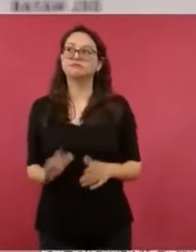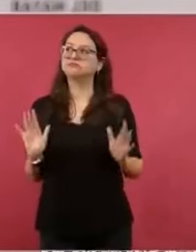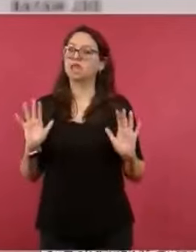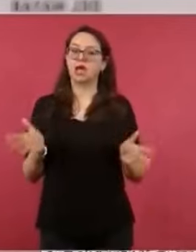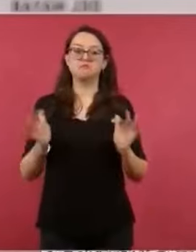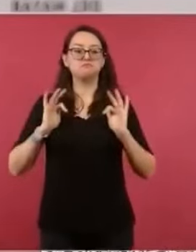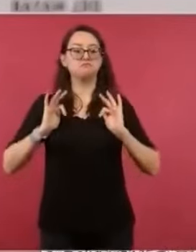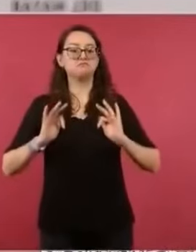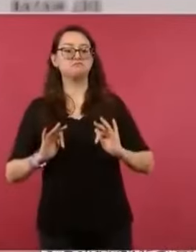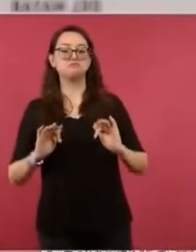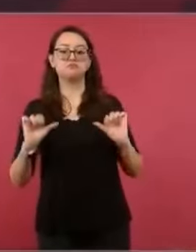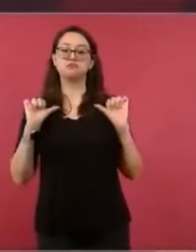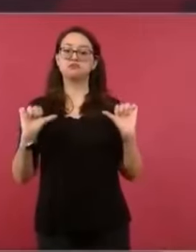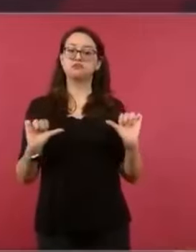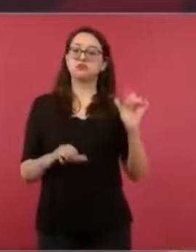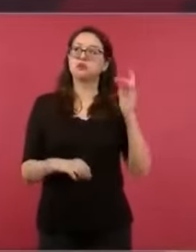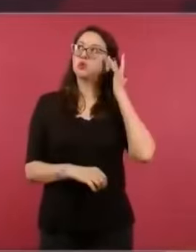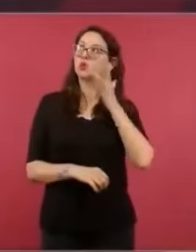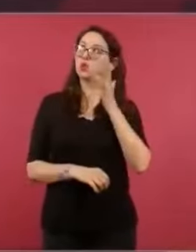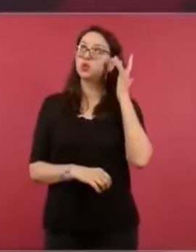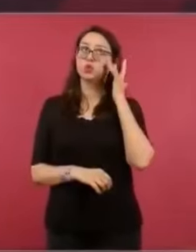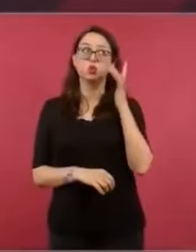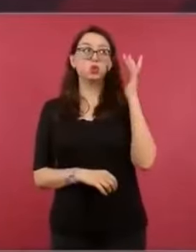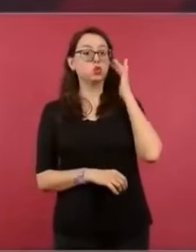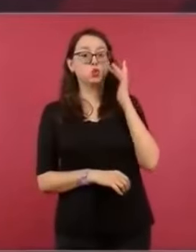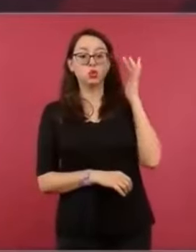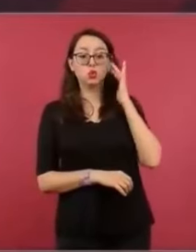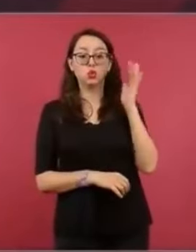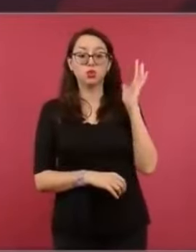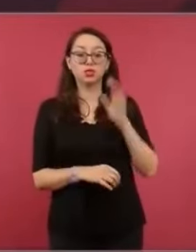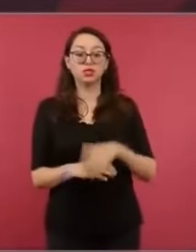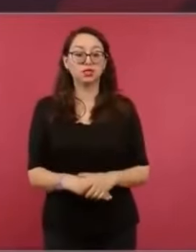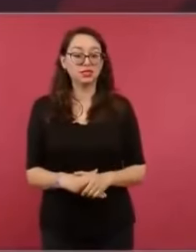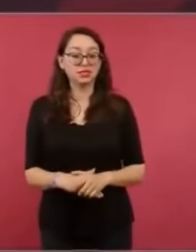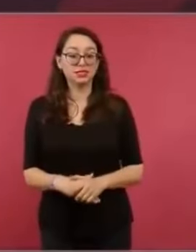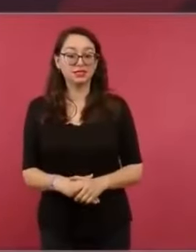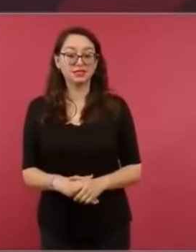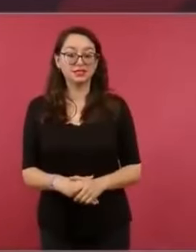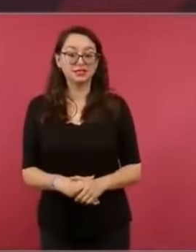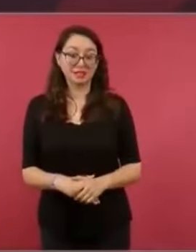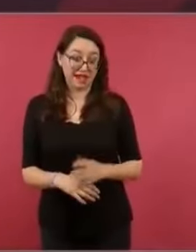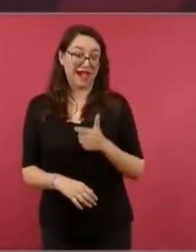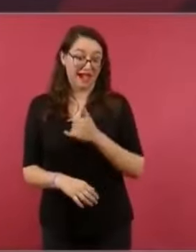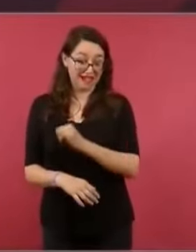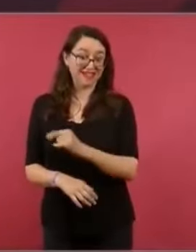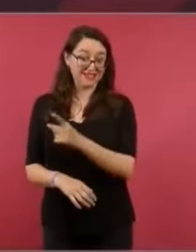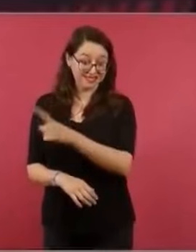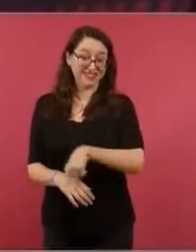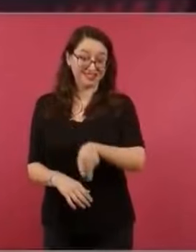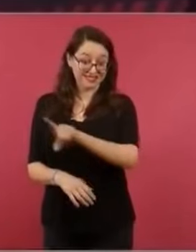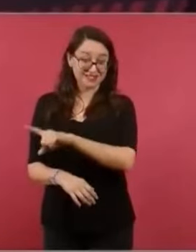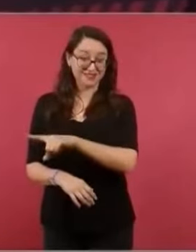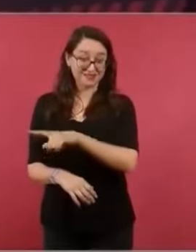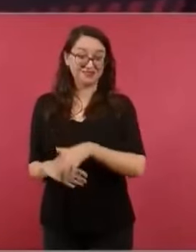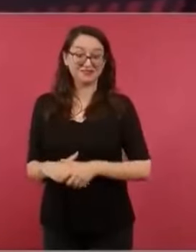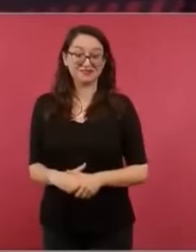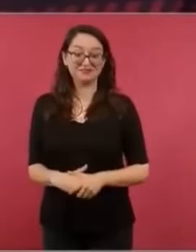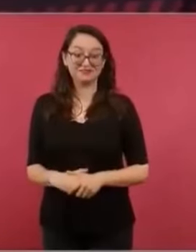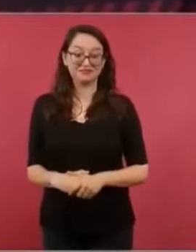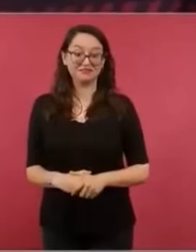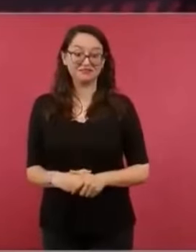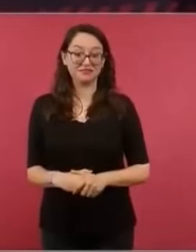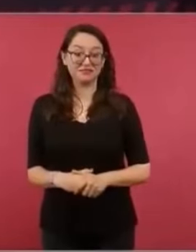Y ya era otra urna ya hecha afuera,